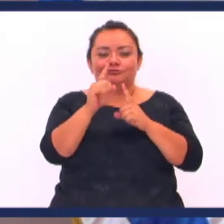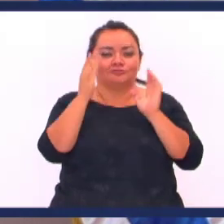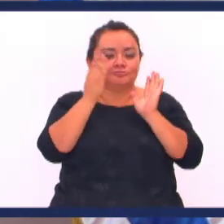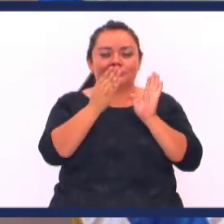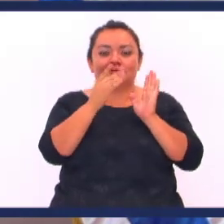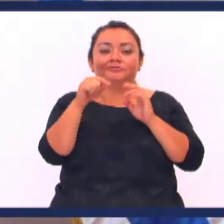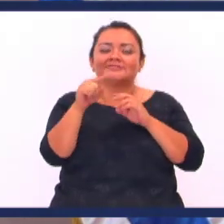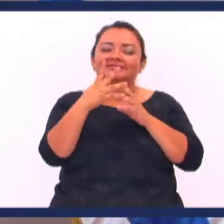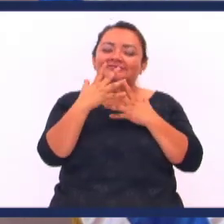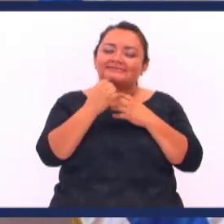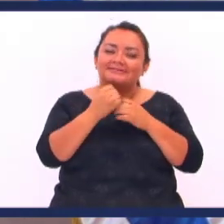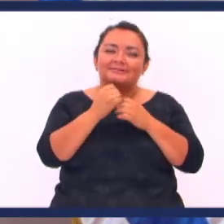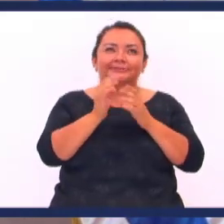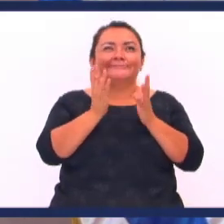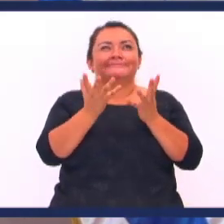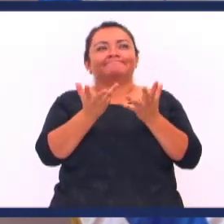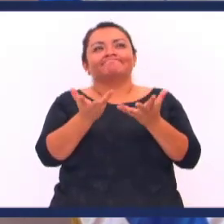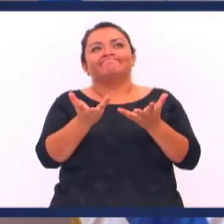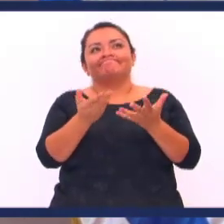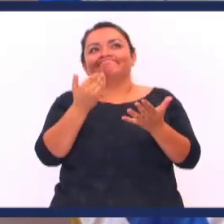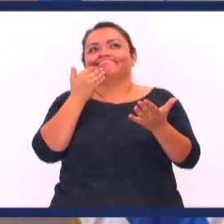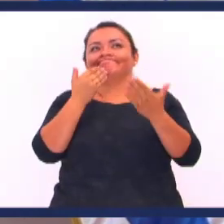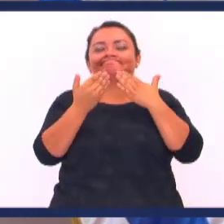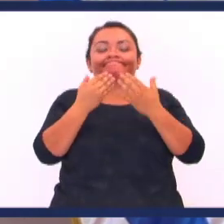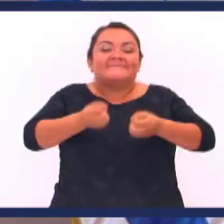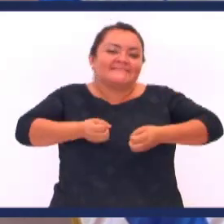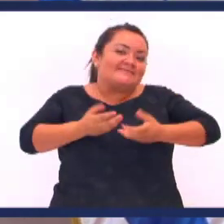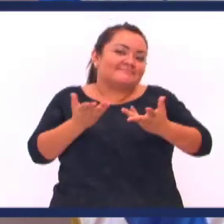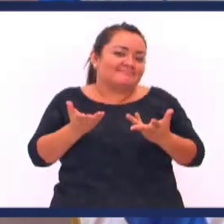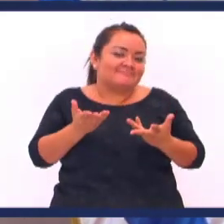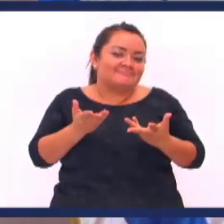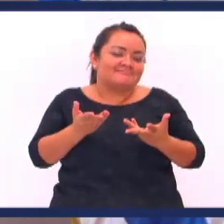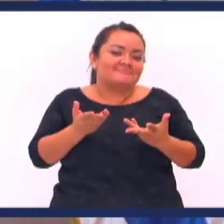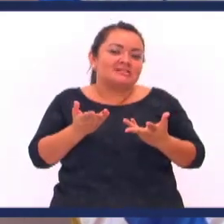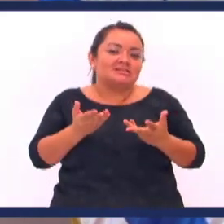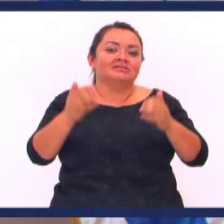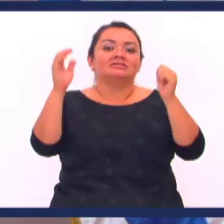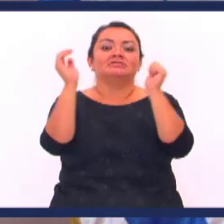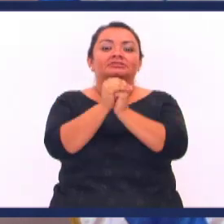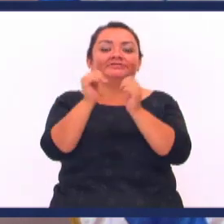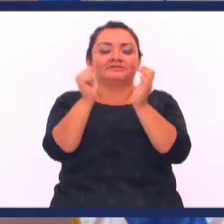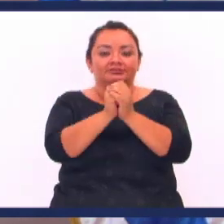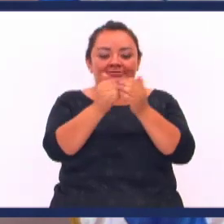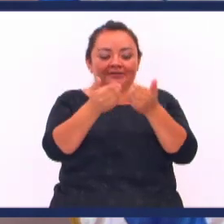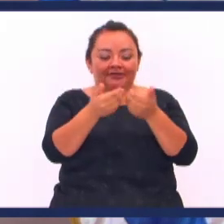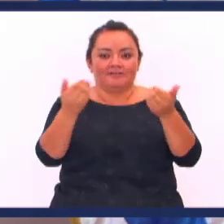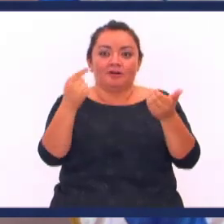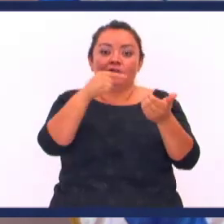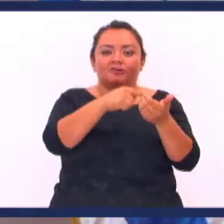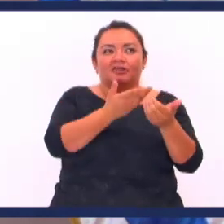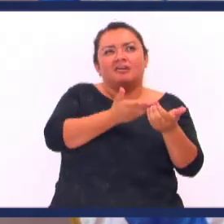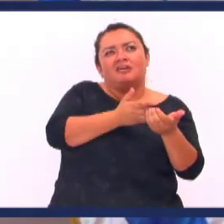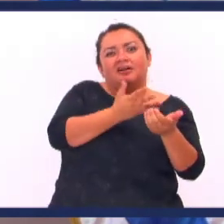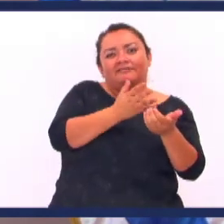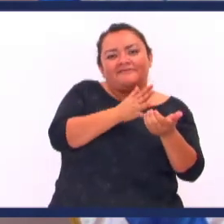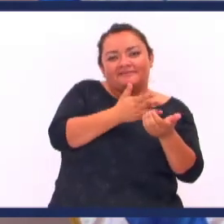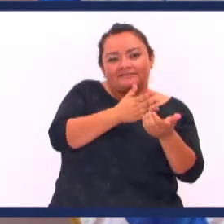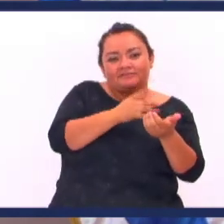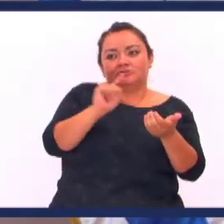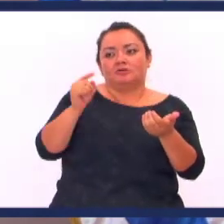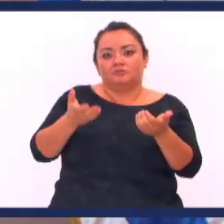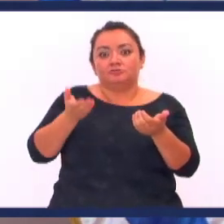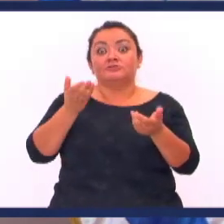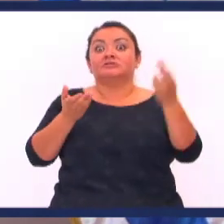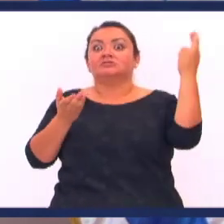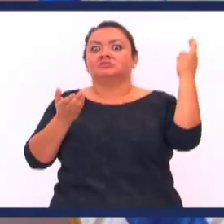manera Estoy tratando De expresar Que la prueba Separa Los que creen De los que son